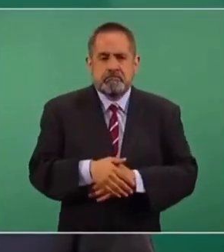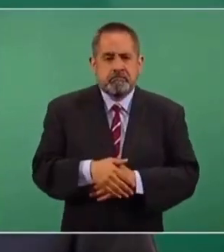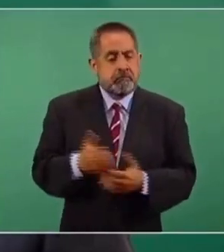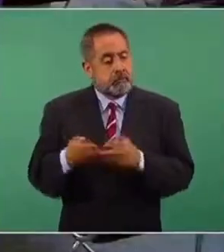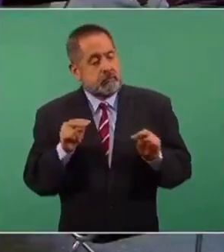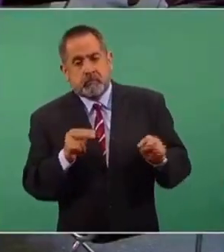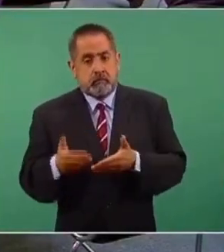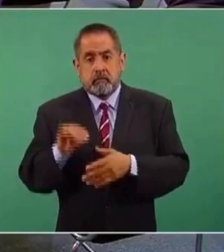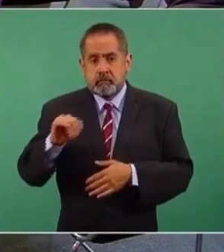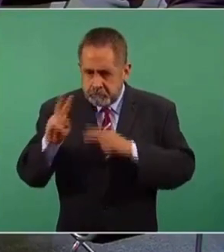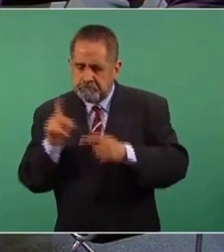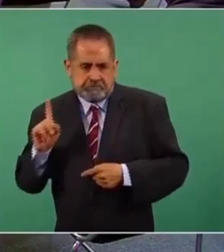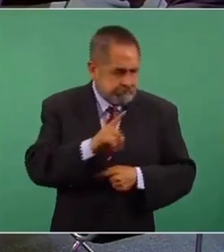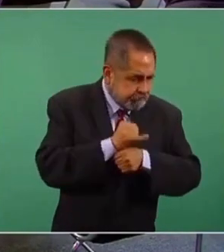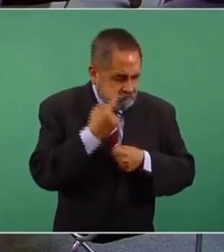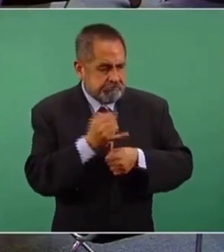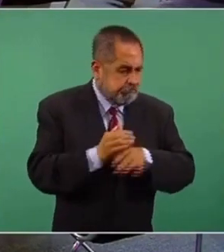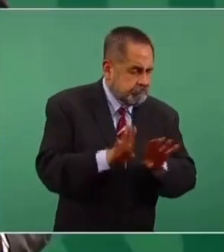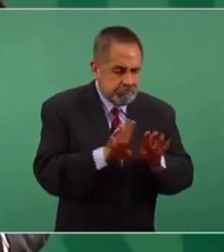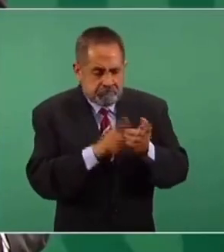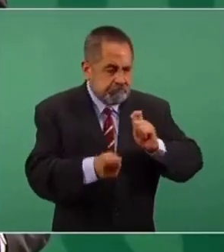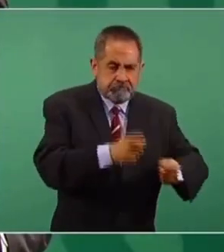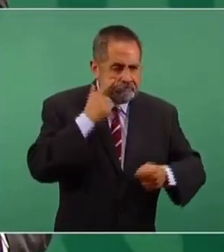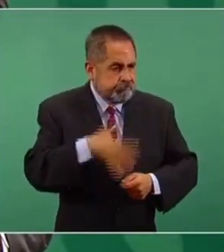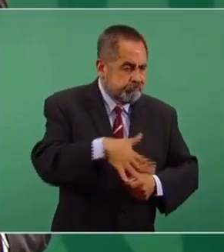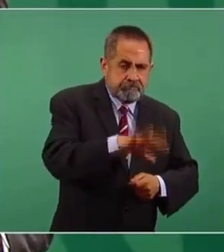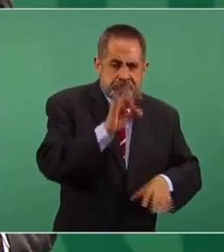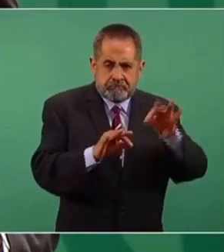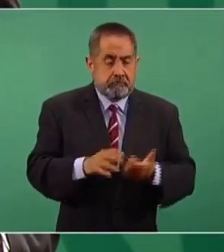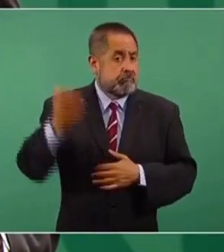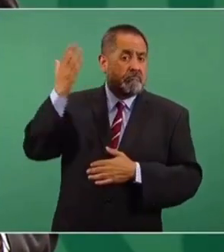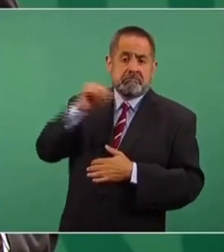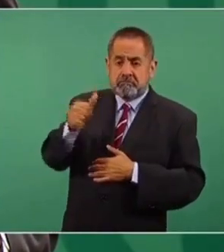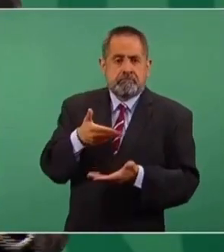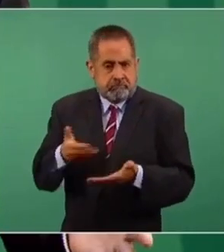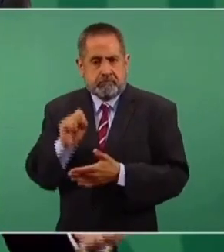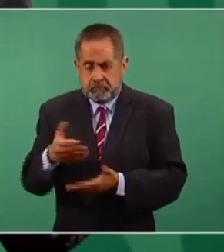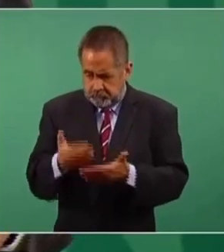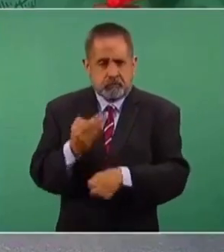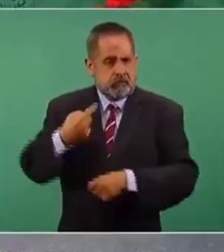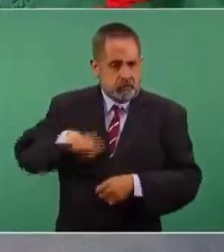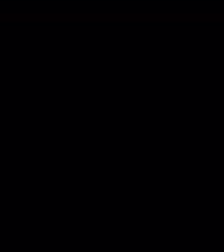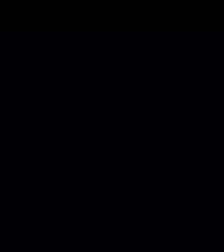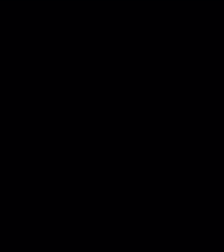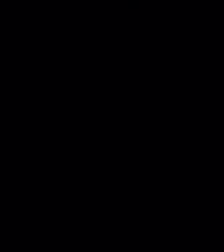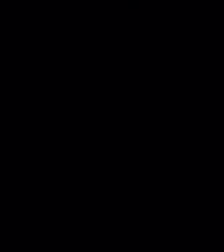ir a buscar a desaparecidos, como lo estamos haciendo nosotros.